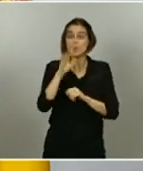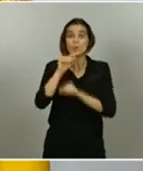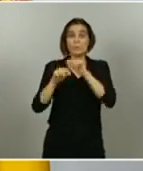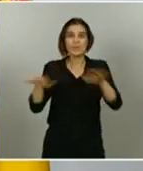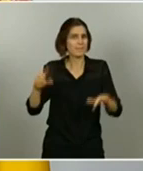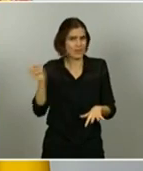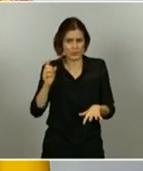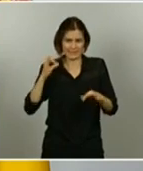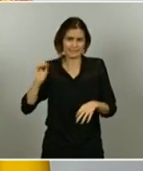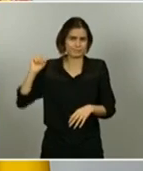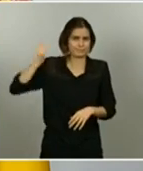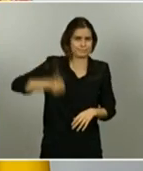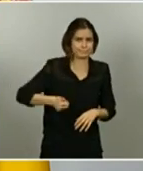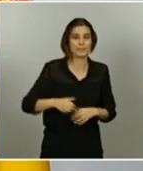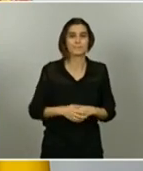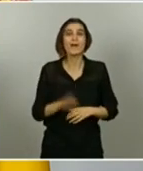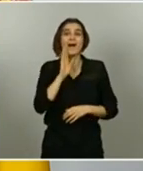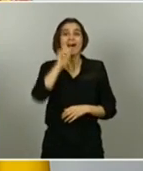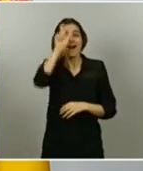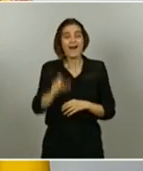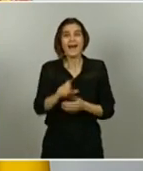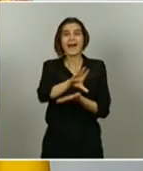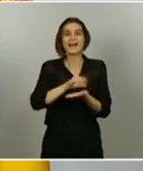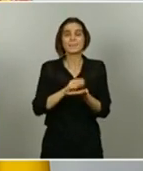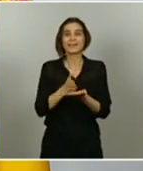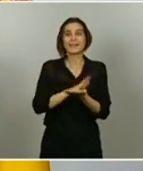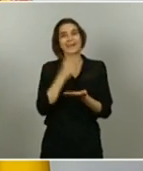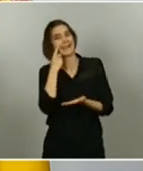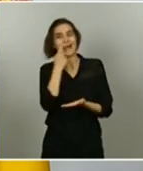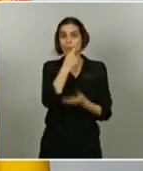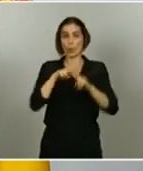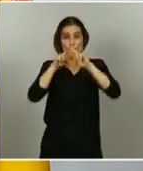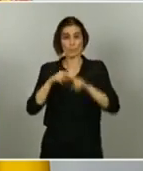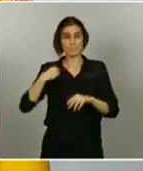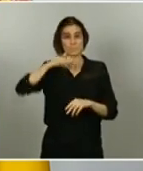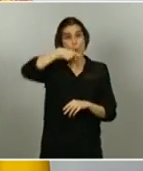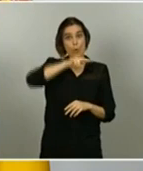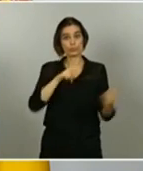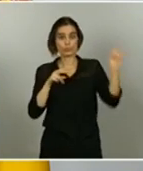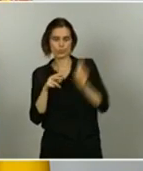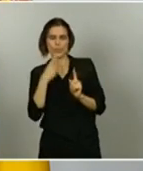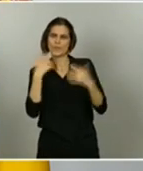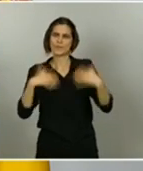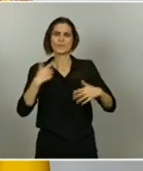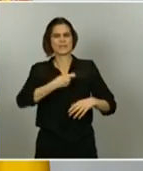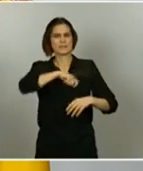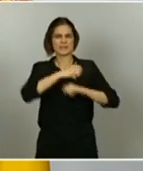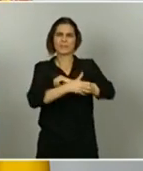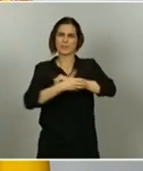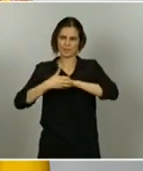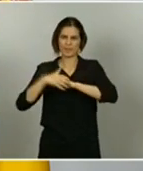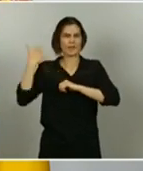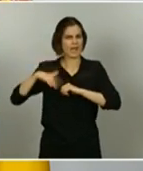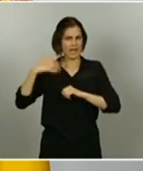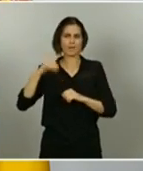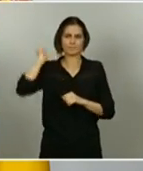política. Creo que hoy, con toda la humildad, este Gobierno está demostrando no sólo con palabras sino con hechos que la